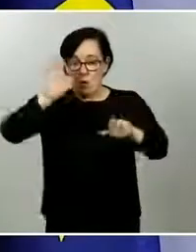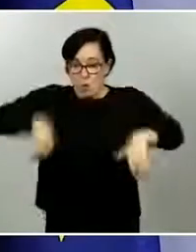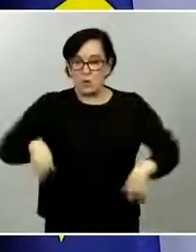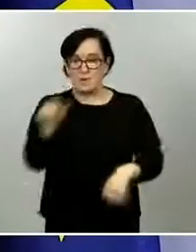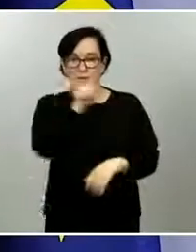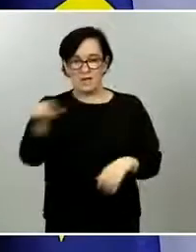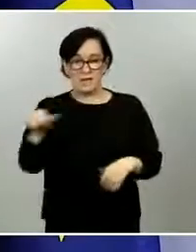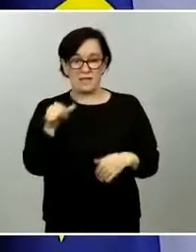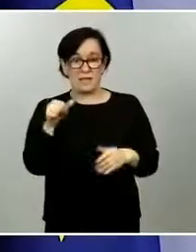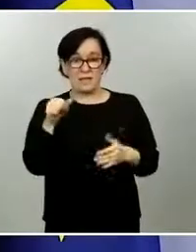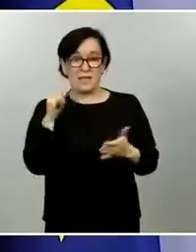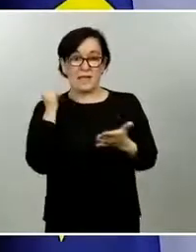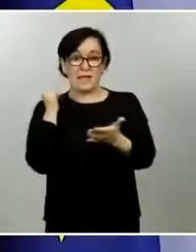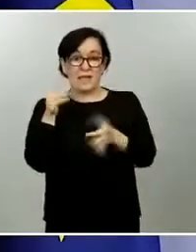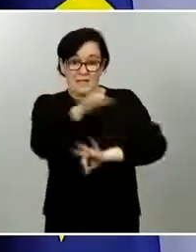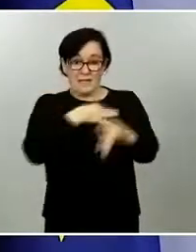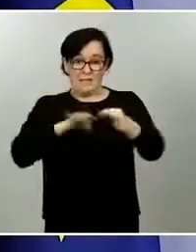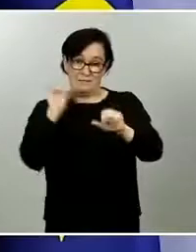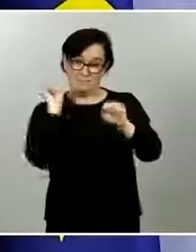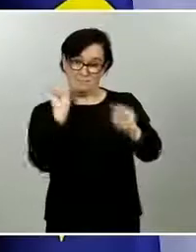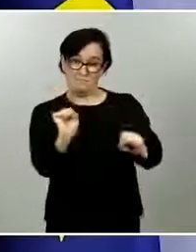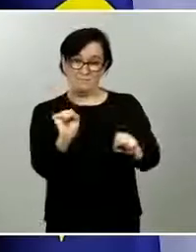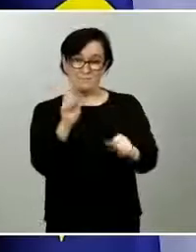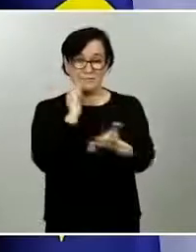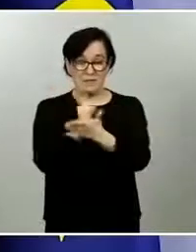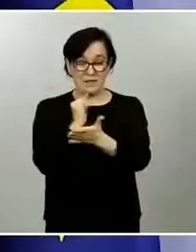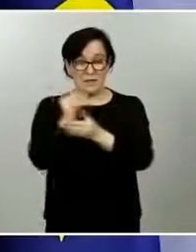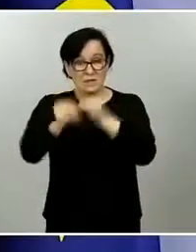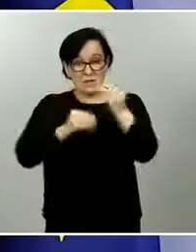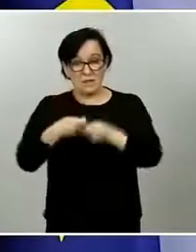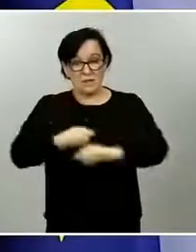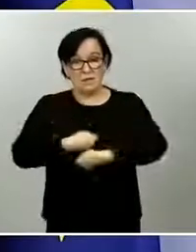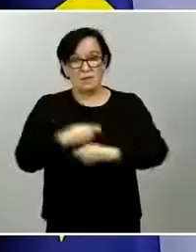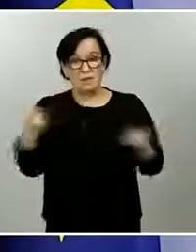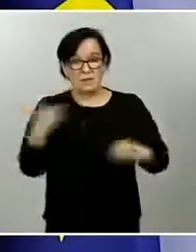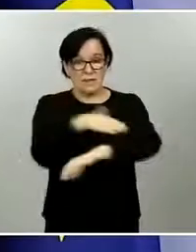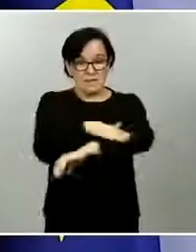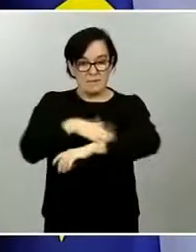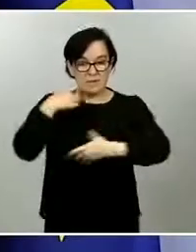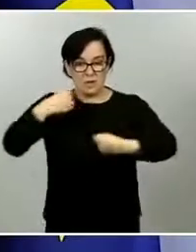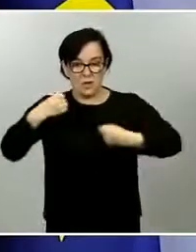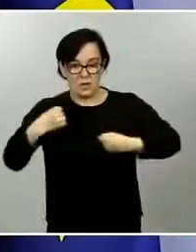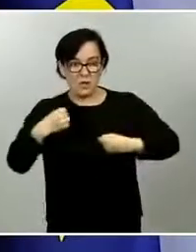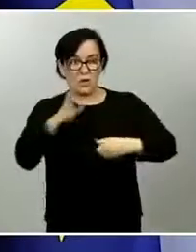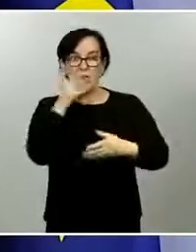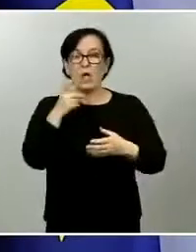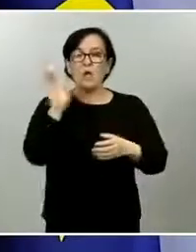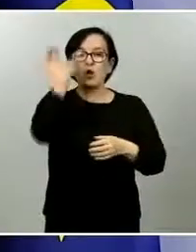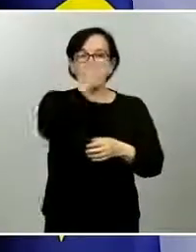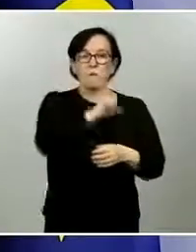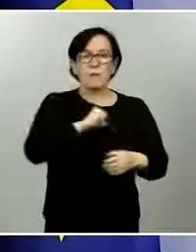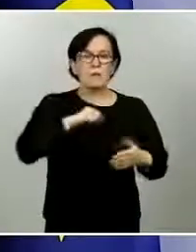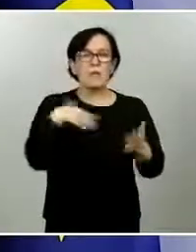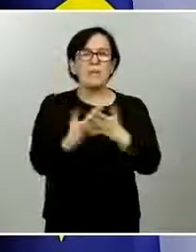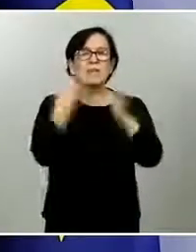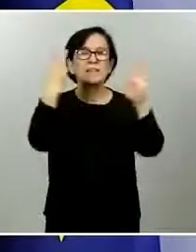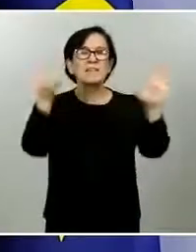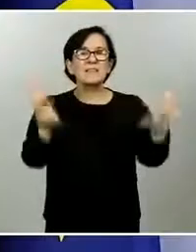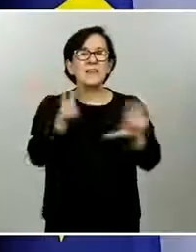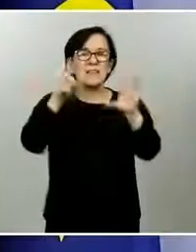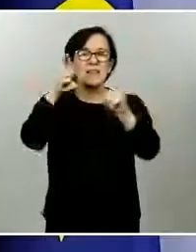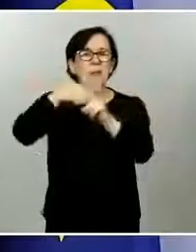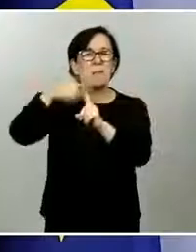.211 PCR de las cuales 234.081 la última semana y test de